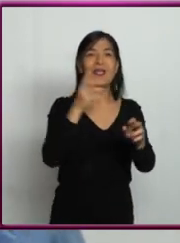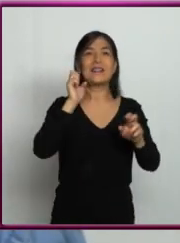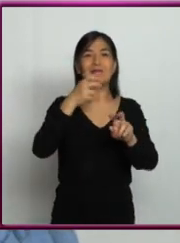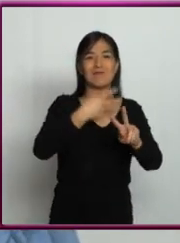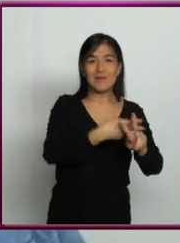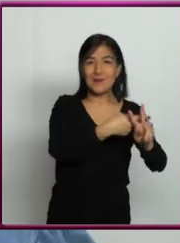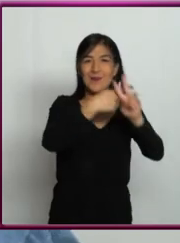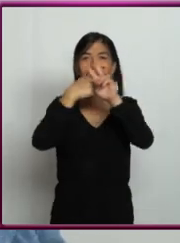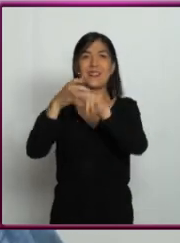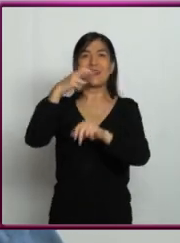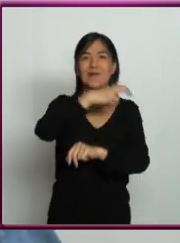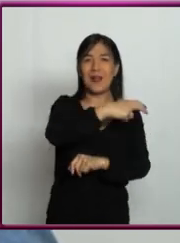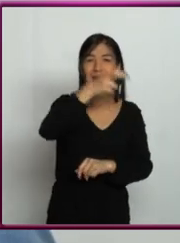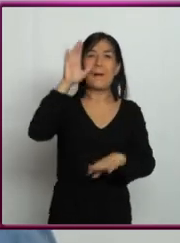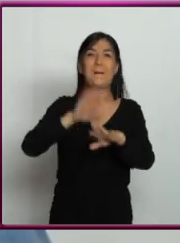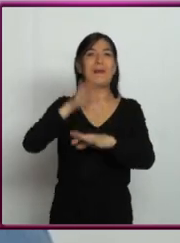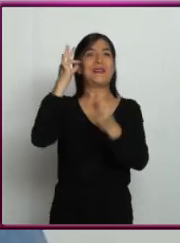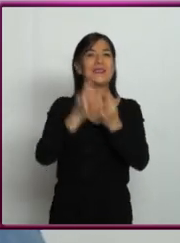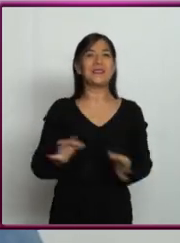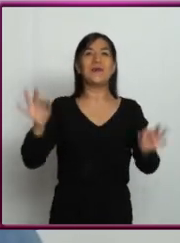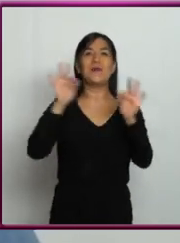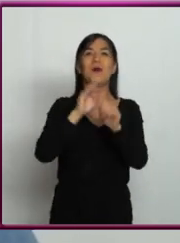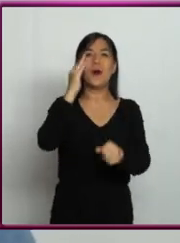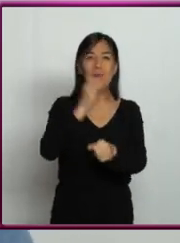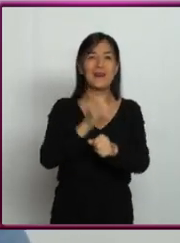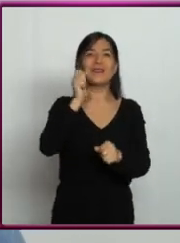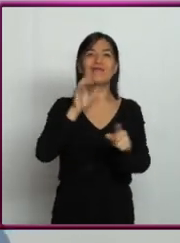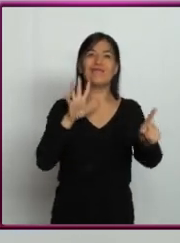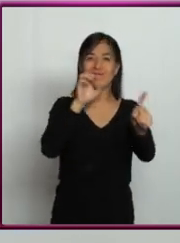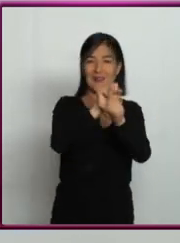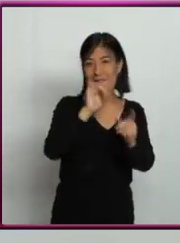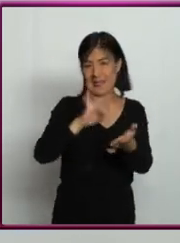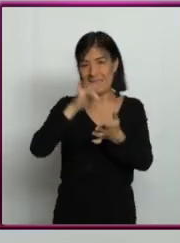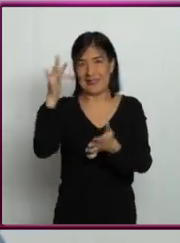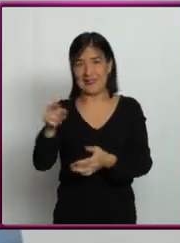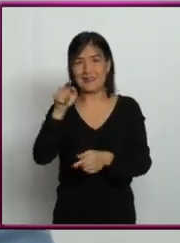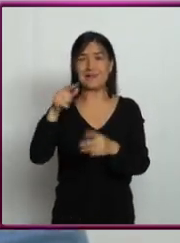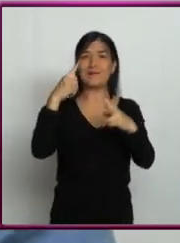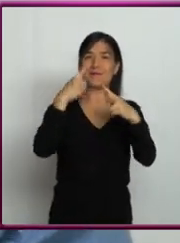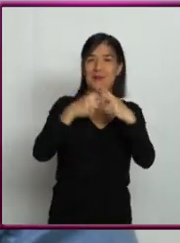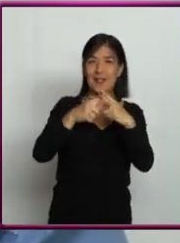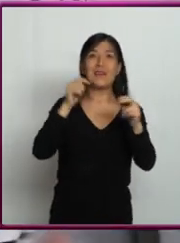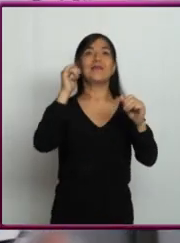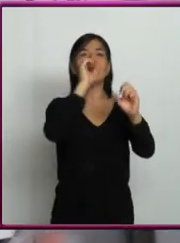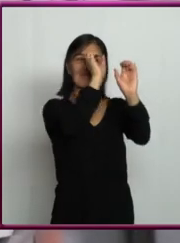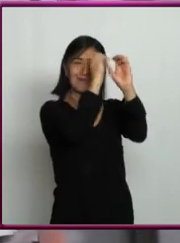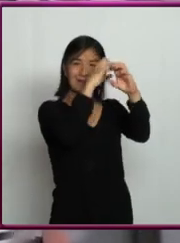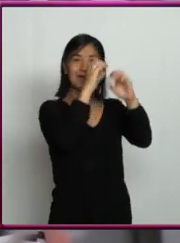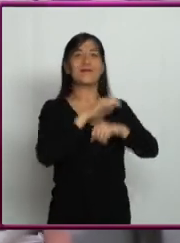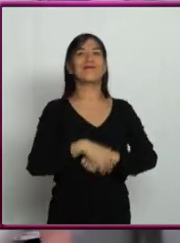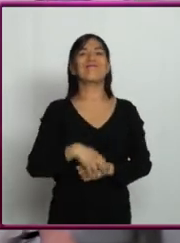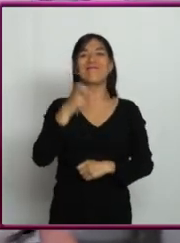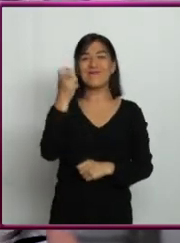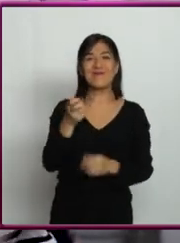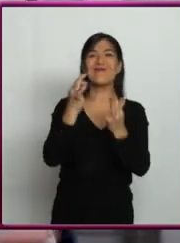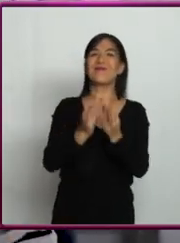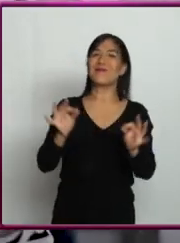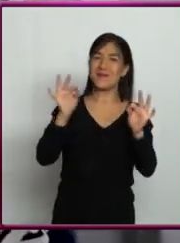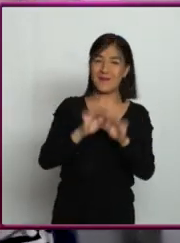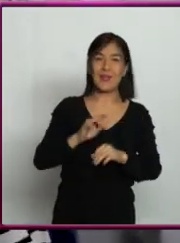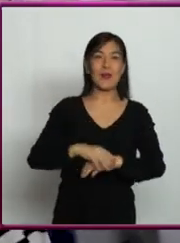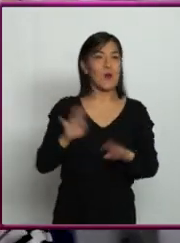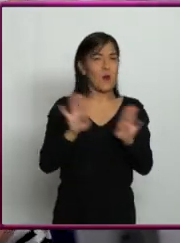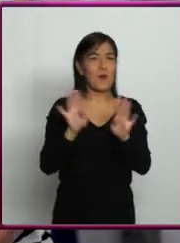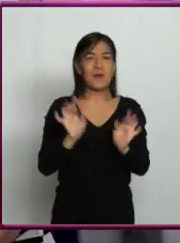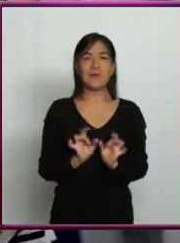astronómicos más importantes que hemos alcanzado con la ayuda de las matemáticas y los telescopios. Elemental. No es